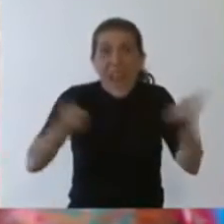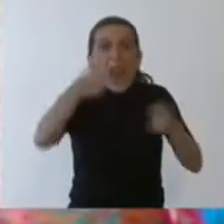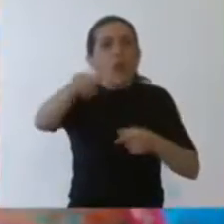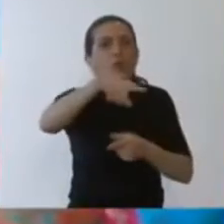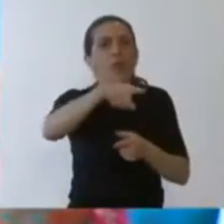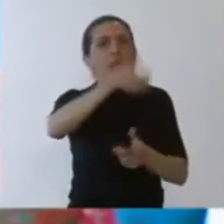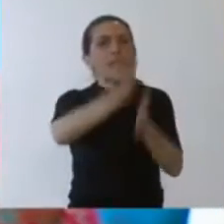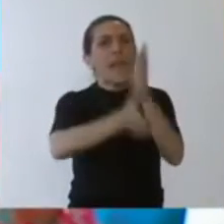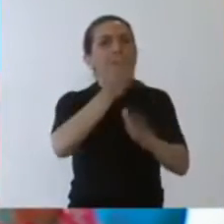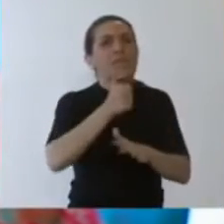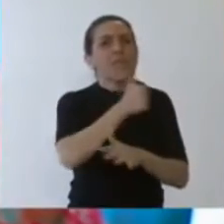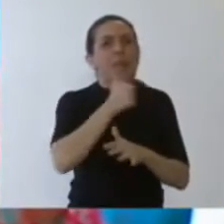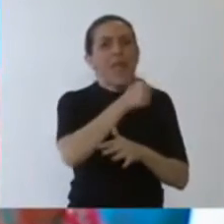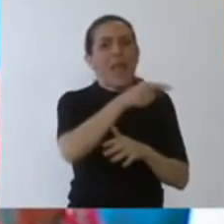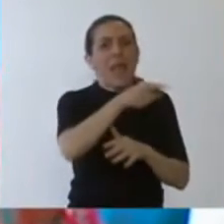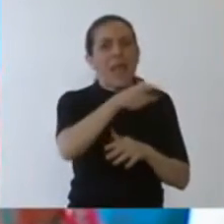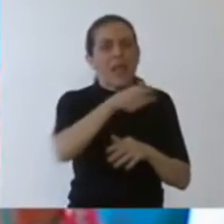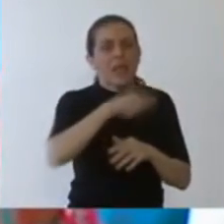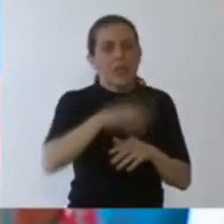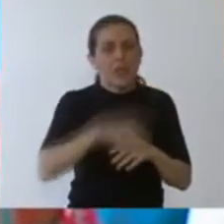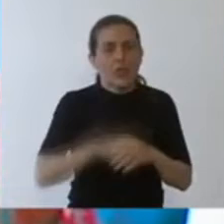paguen más medicamentos en la farmacia.